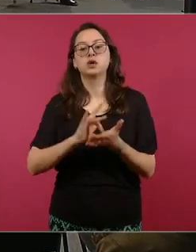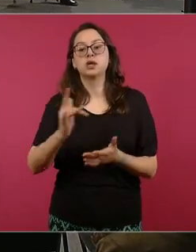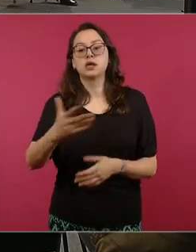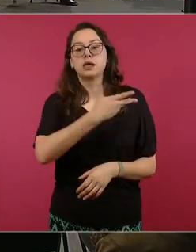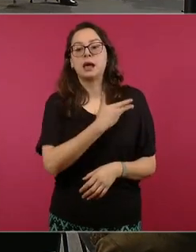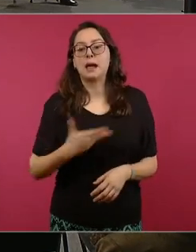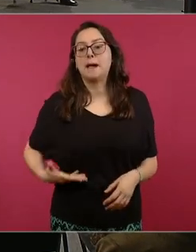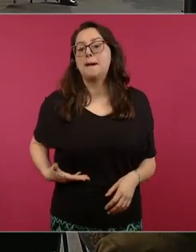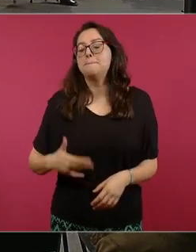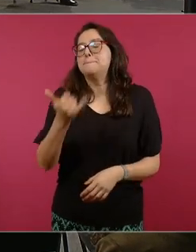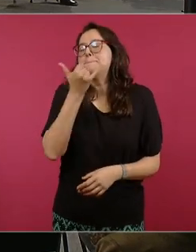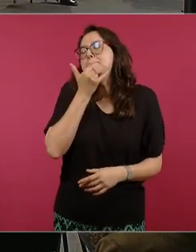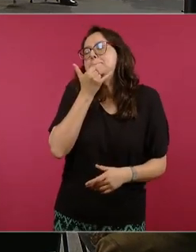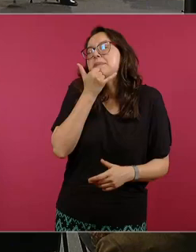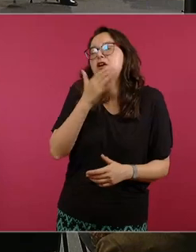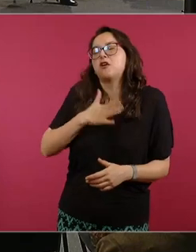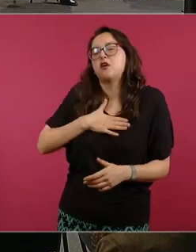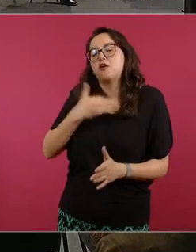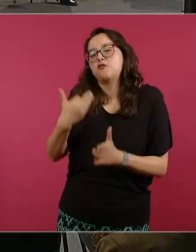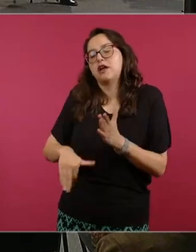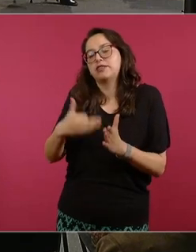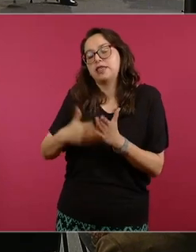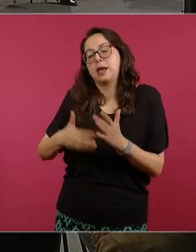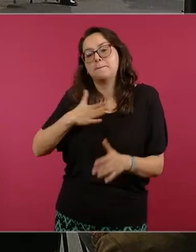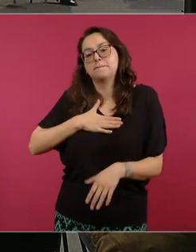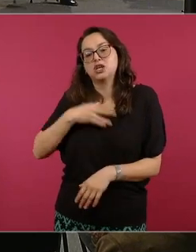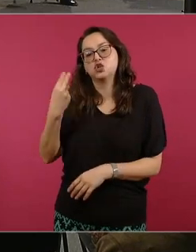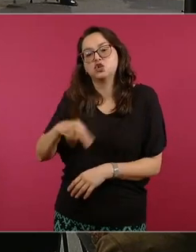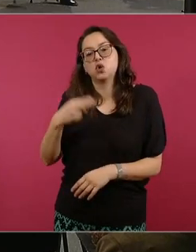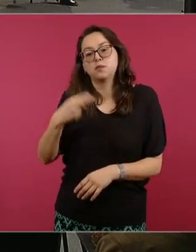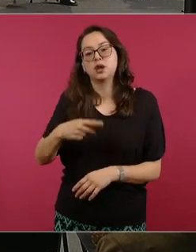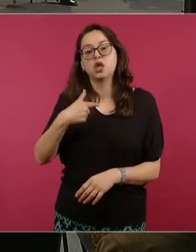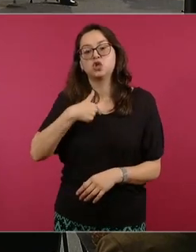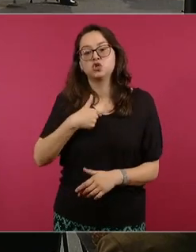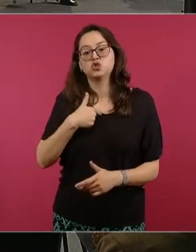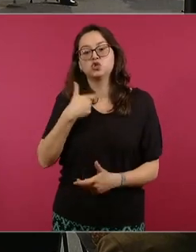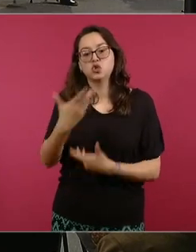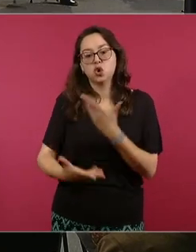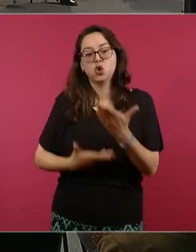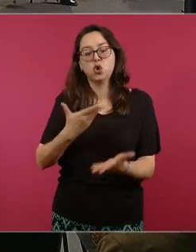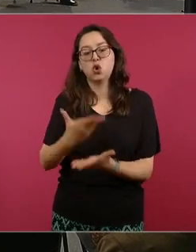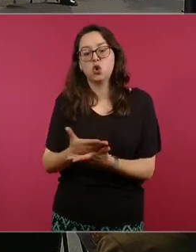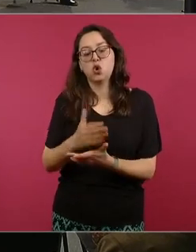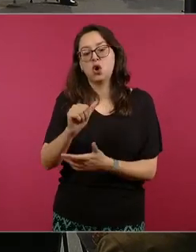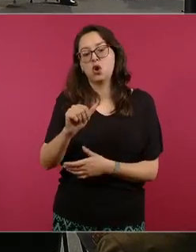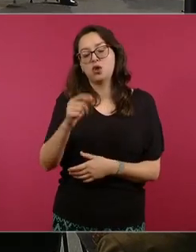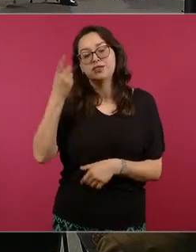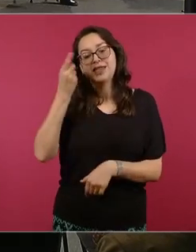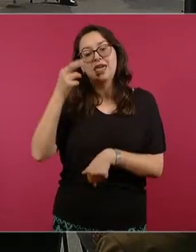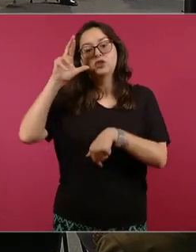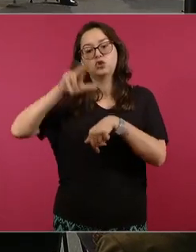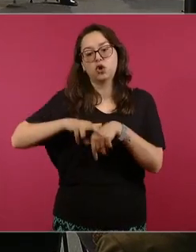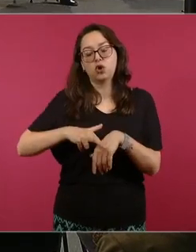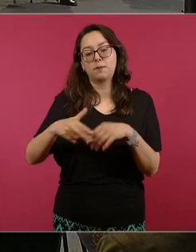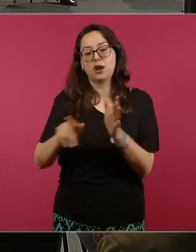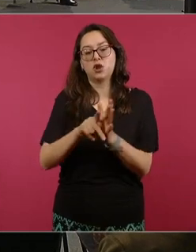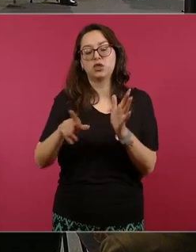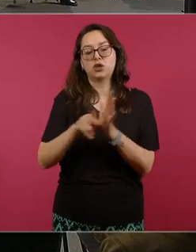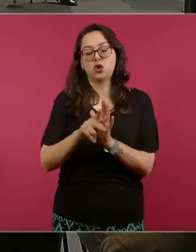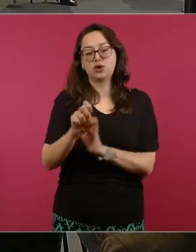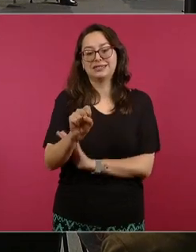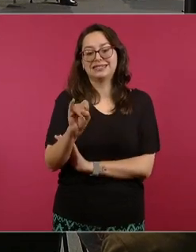asistentes soy Álvaro Delgado director de investigación del diario digital sin embargo nada más por último presidente